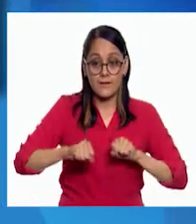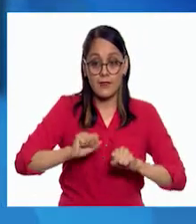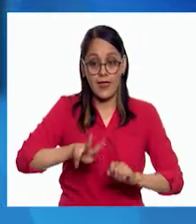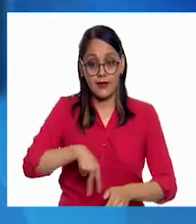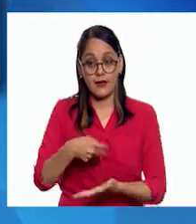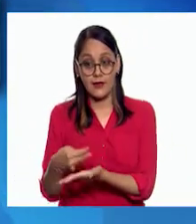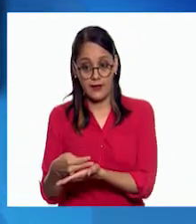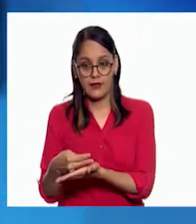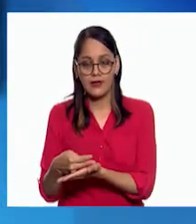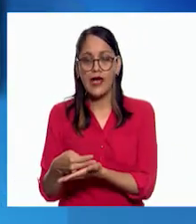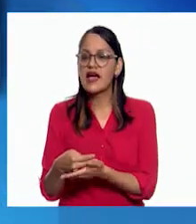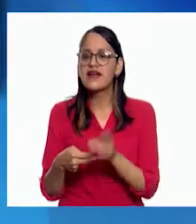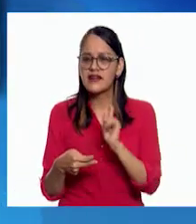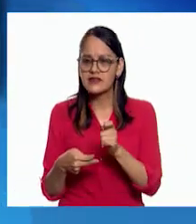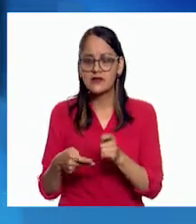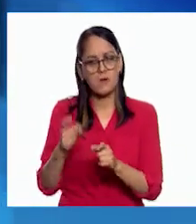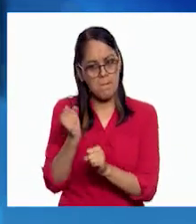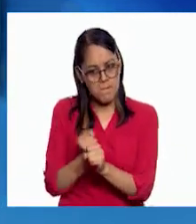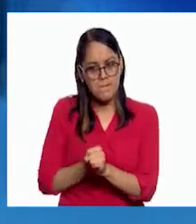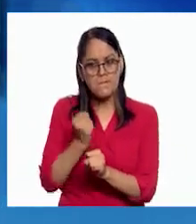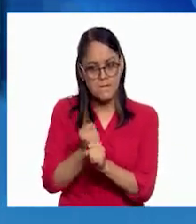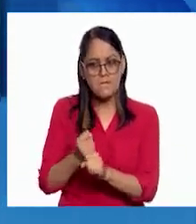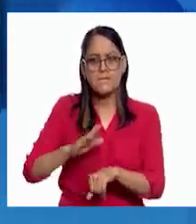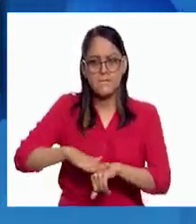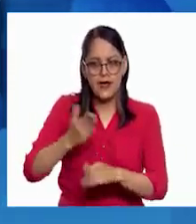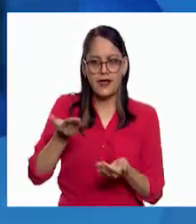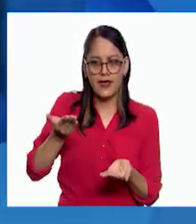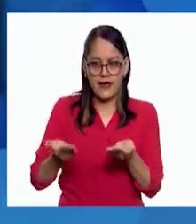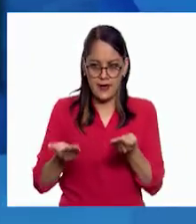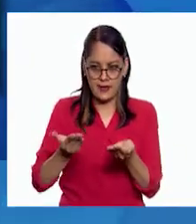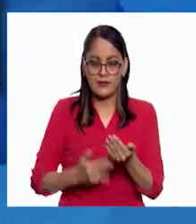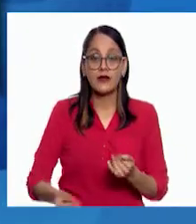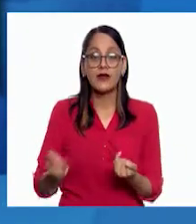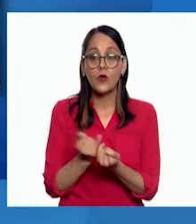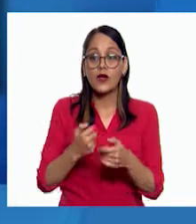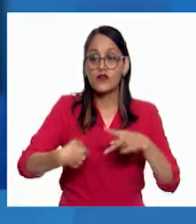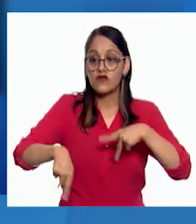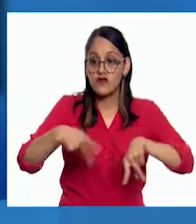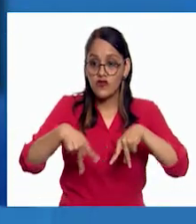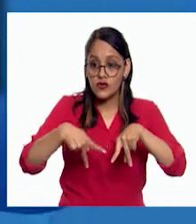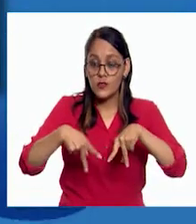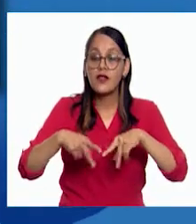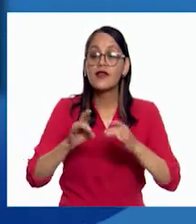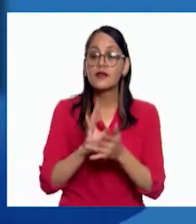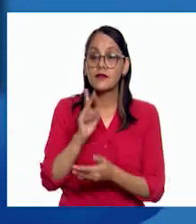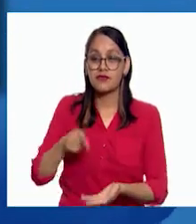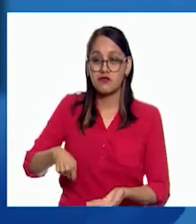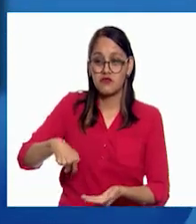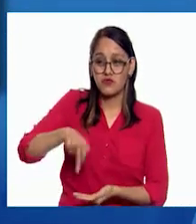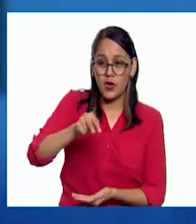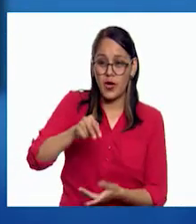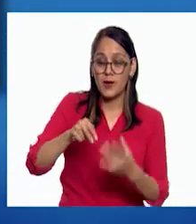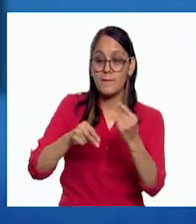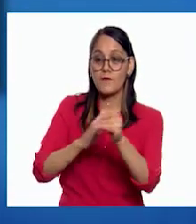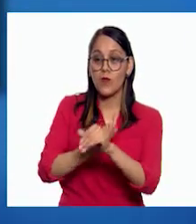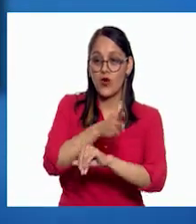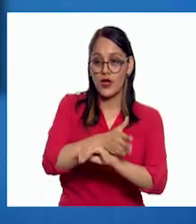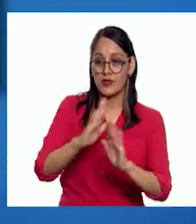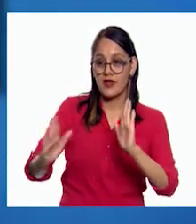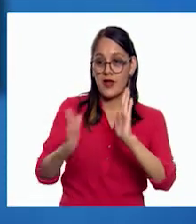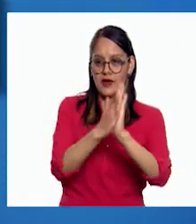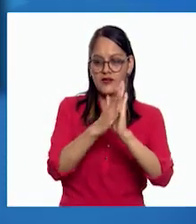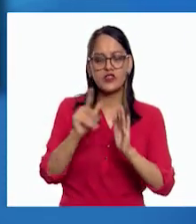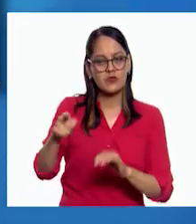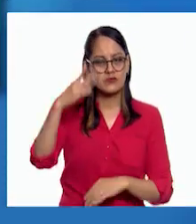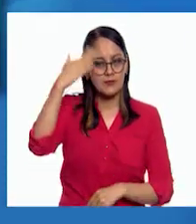significa que quizá necesitas trabajar más en tu equilibrio. Y si juegas fútbol y te paran un penal, sabrás que la próxima vez debes